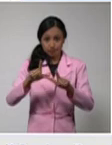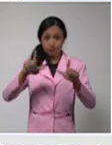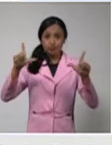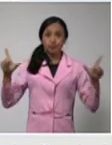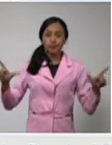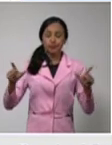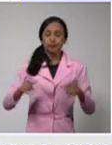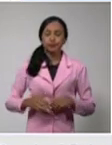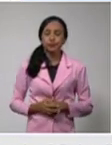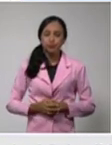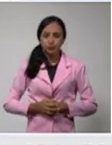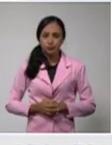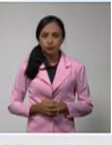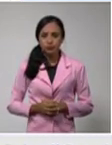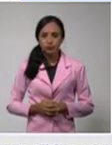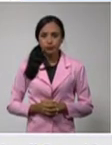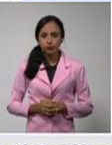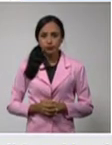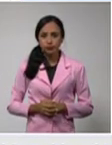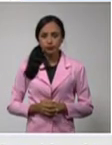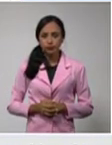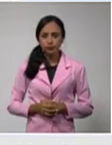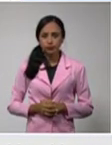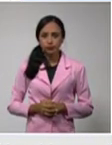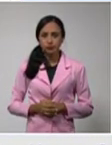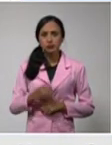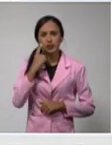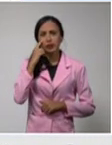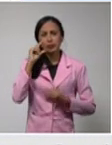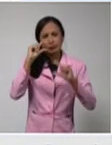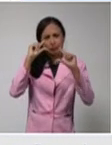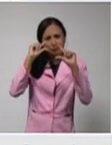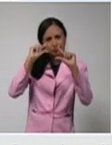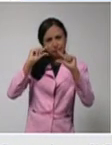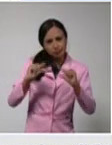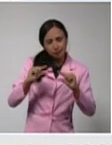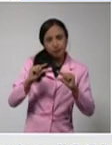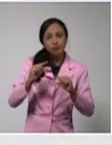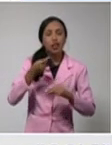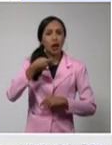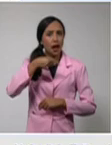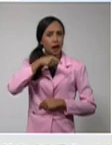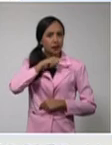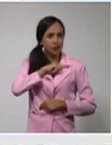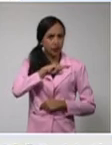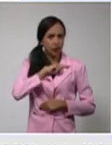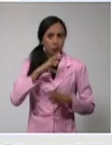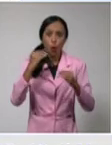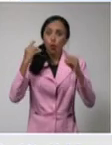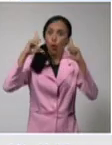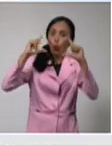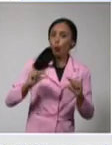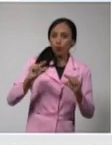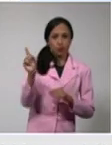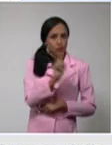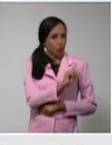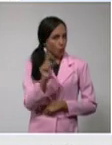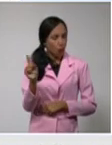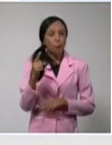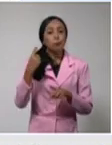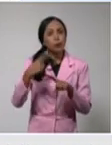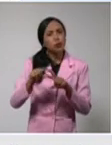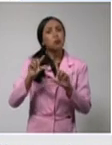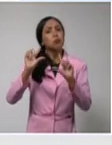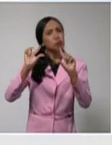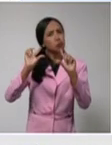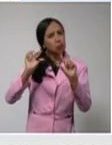una discreta disminución ayer, nada significativo. En los